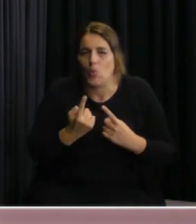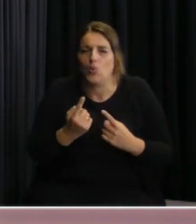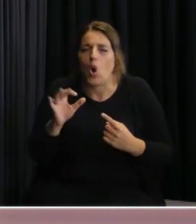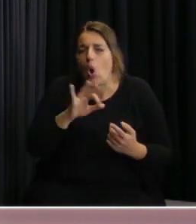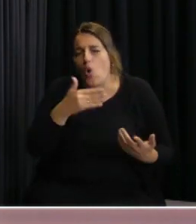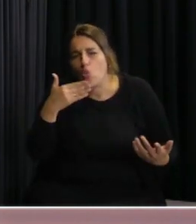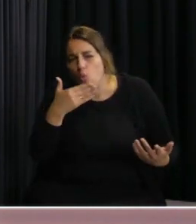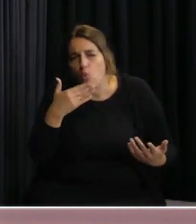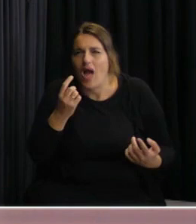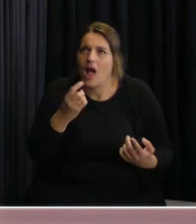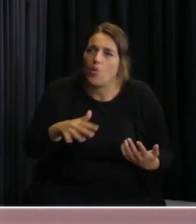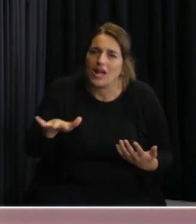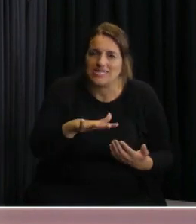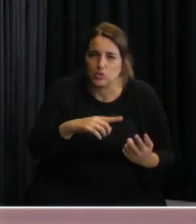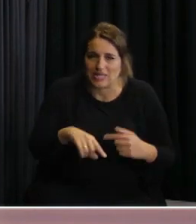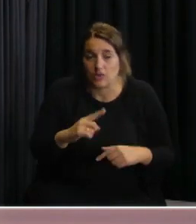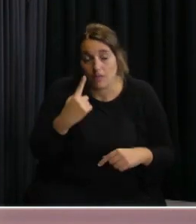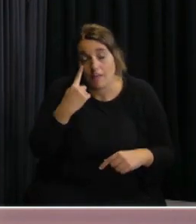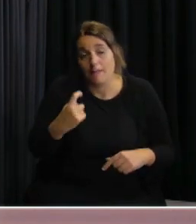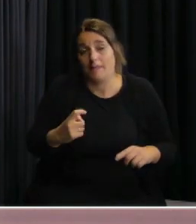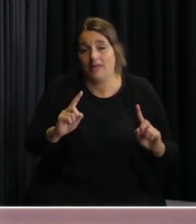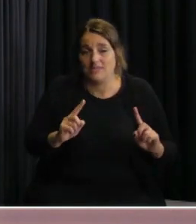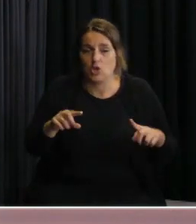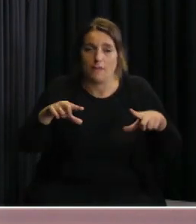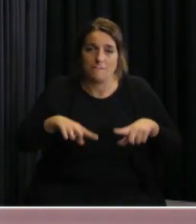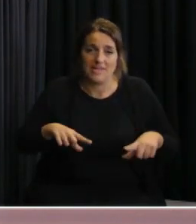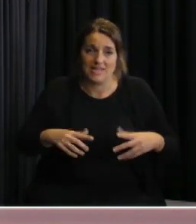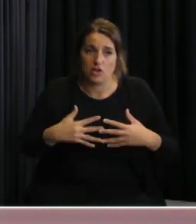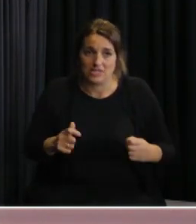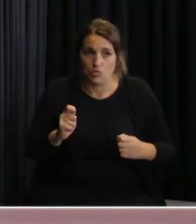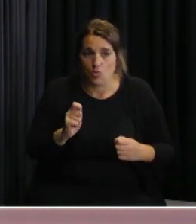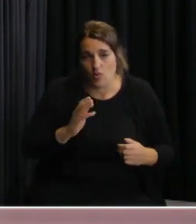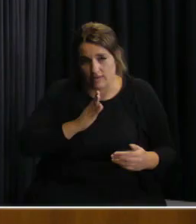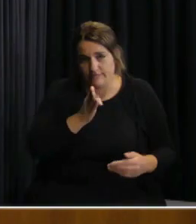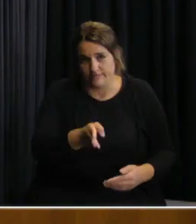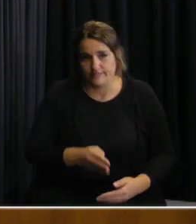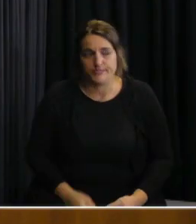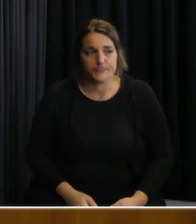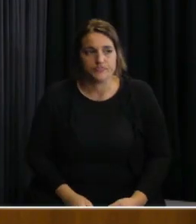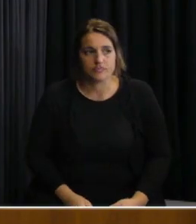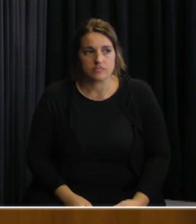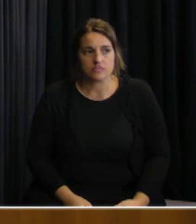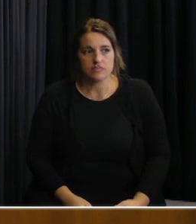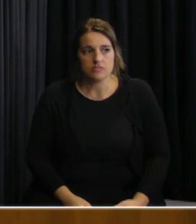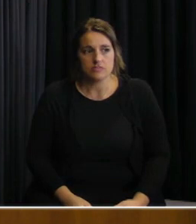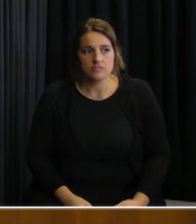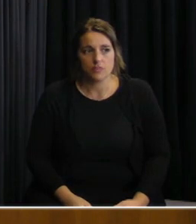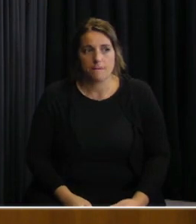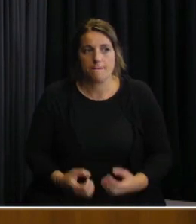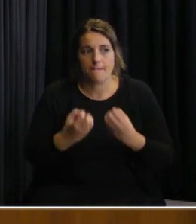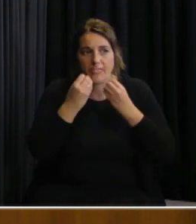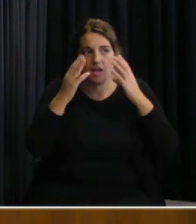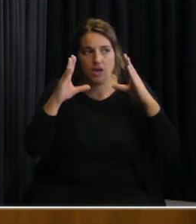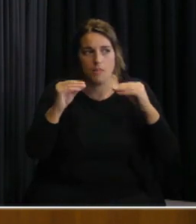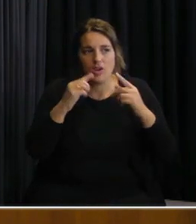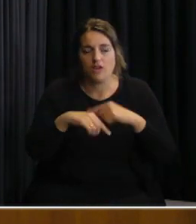sospecha de algunas situaciones preventivamente el Ministerio de Salud Pública actuó Buenas noches